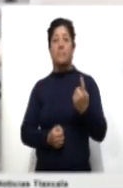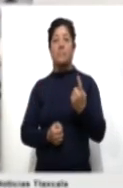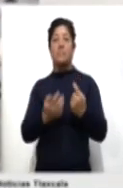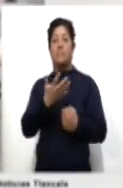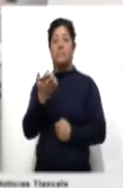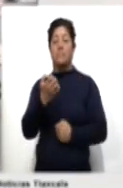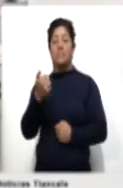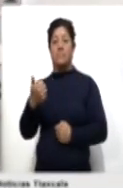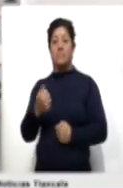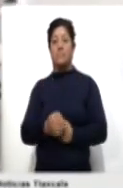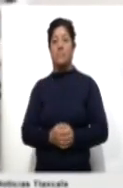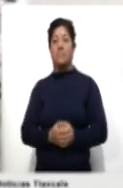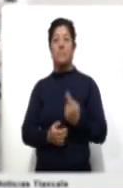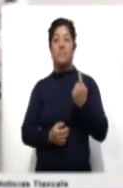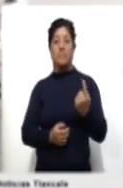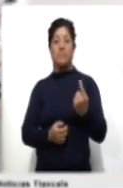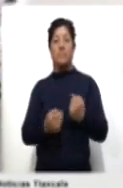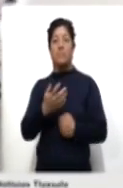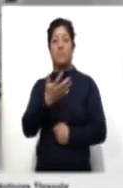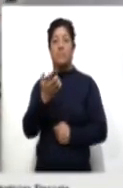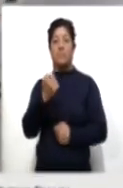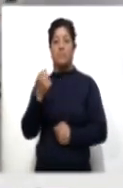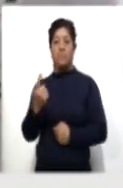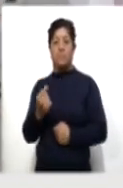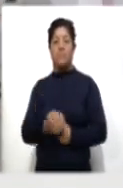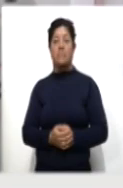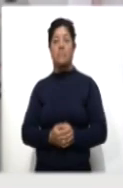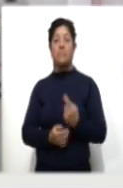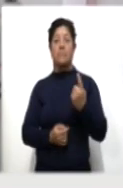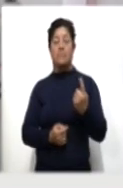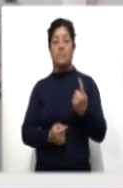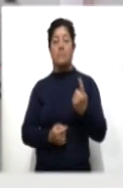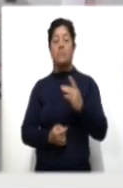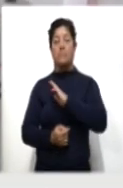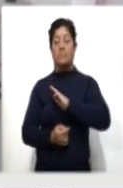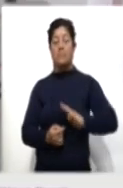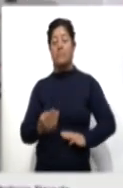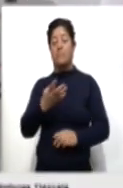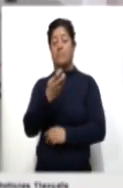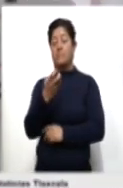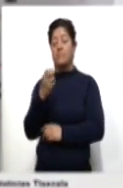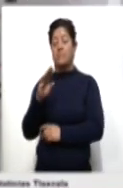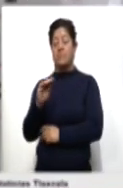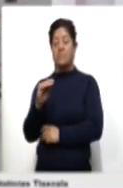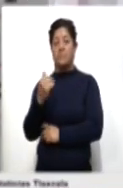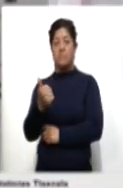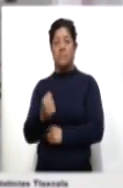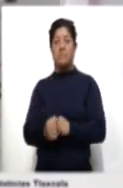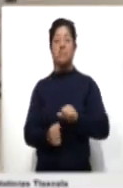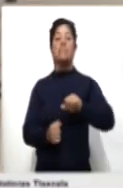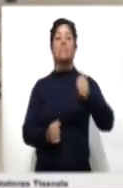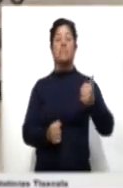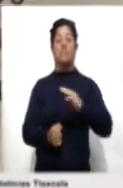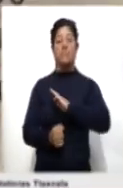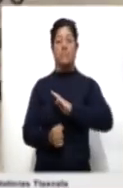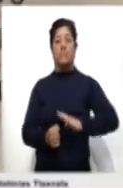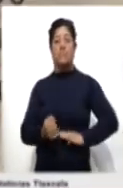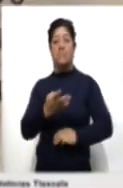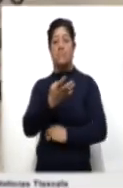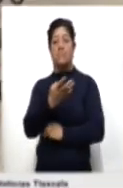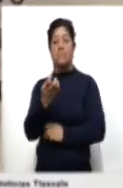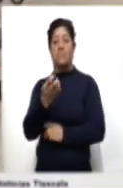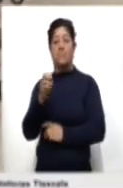Papalotla 506, Calpulalpan 501, Totolac 496, Tetla 488,